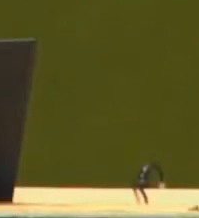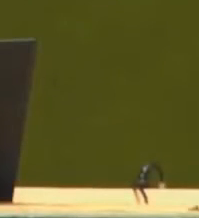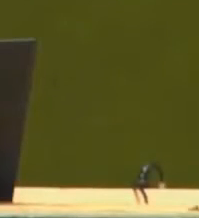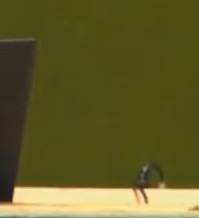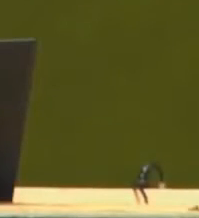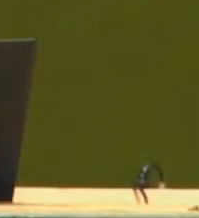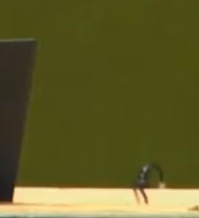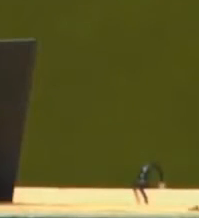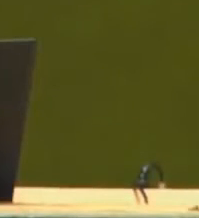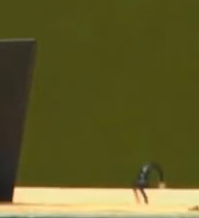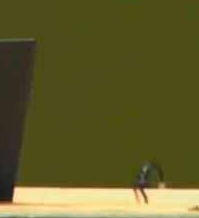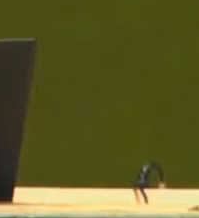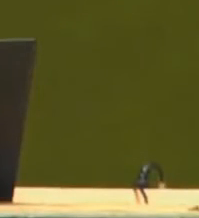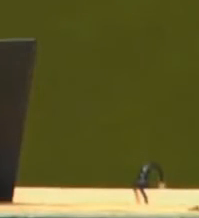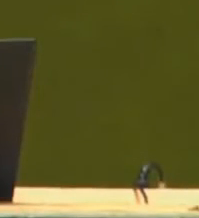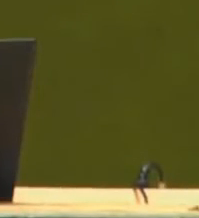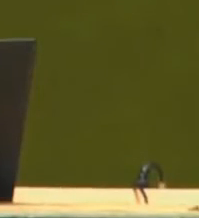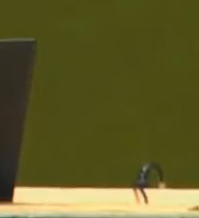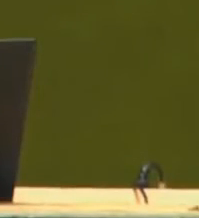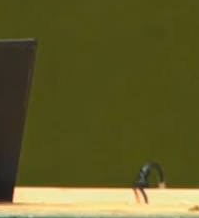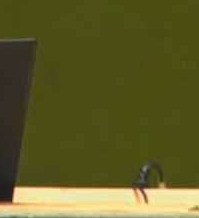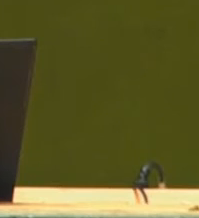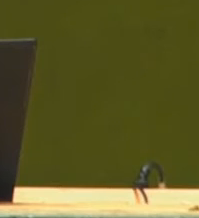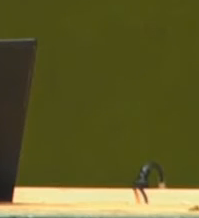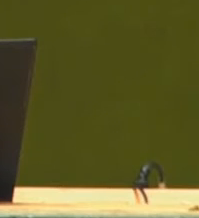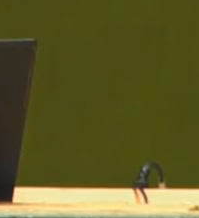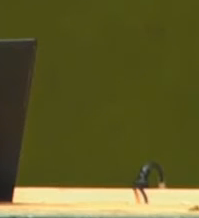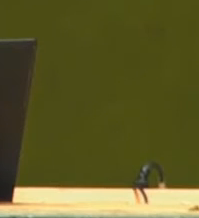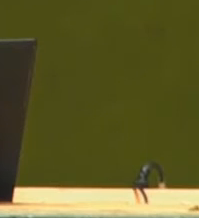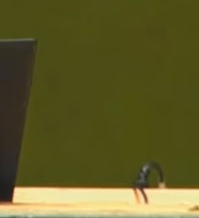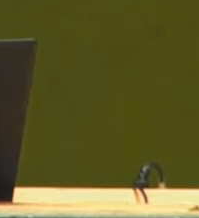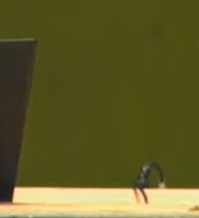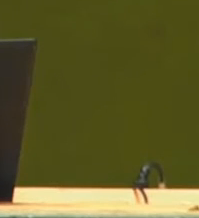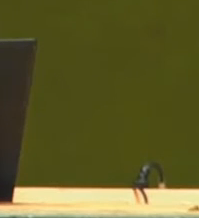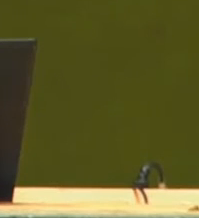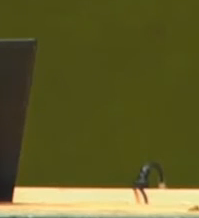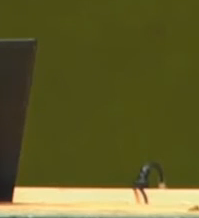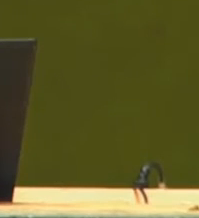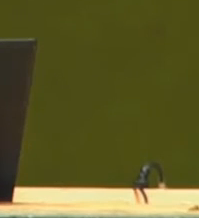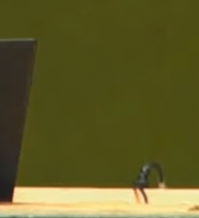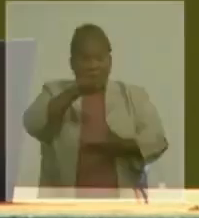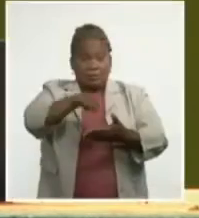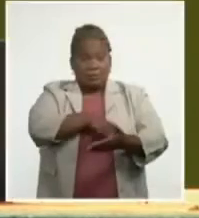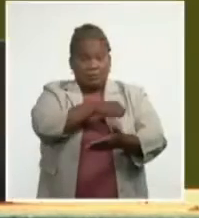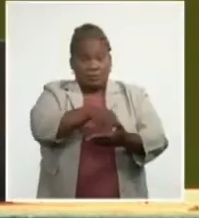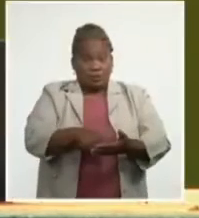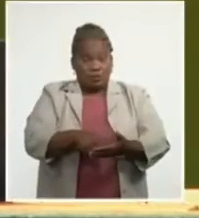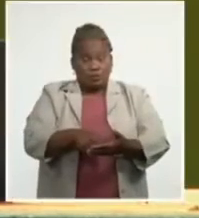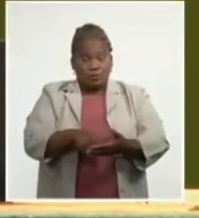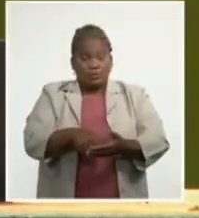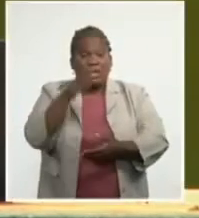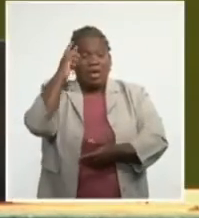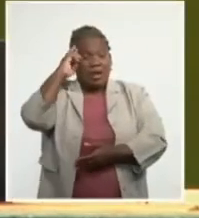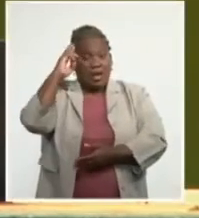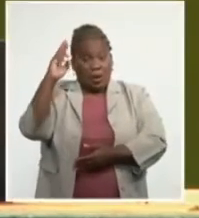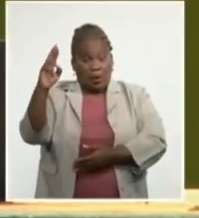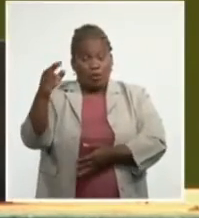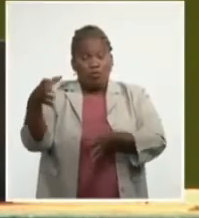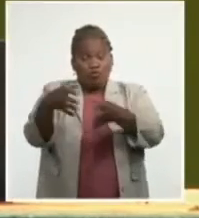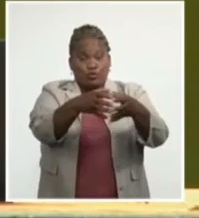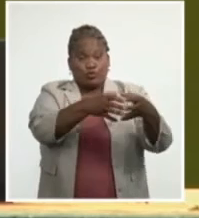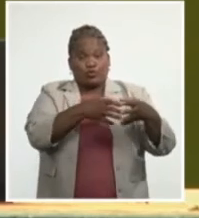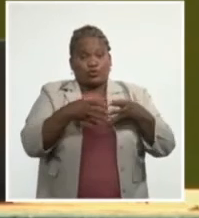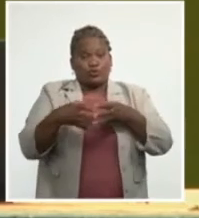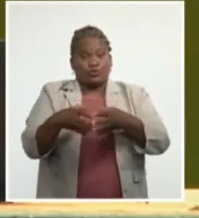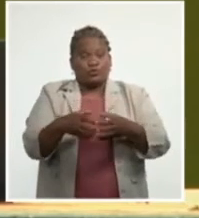Antes de ofrecer uso de la palabra para explicar el voto después del voto, recuerdo a las delegaciones que estas explicaciones deben